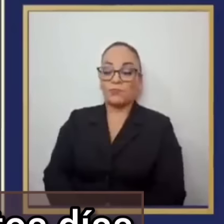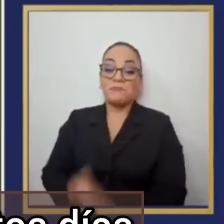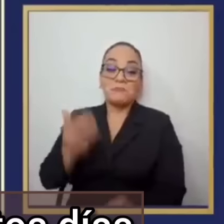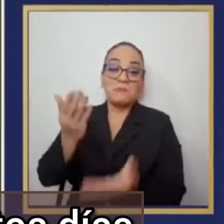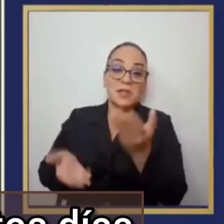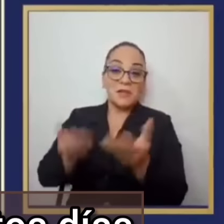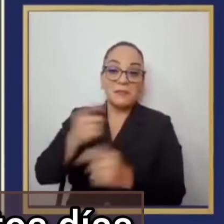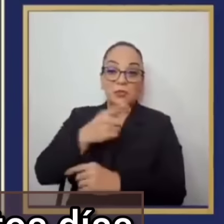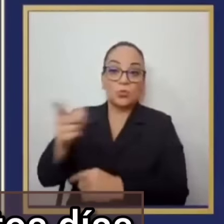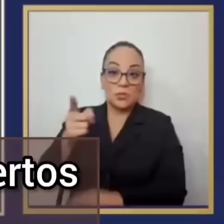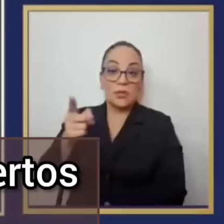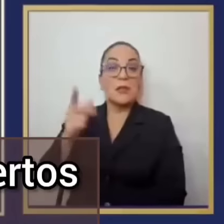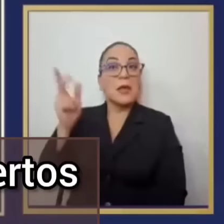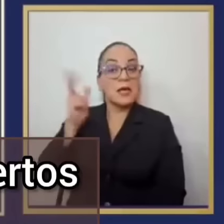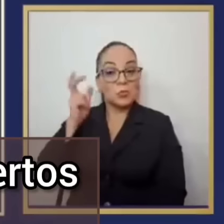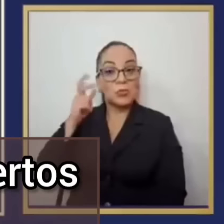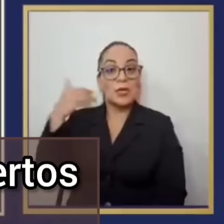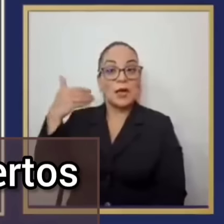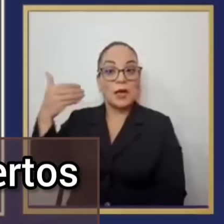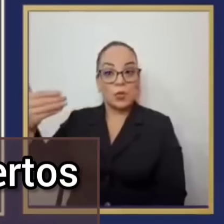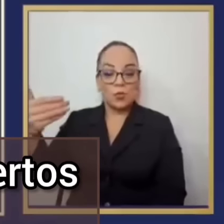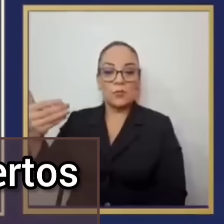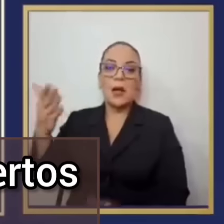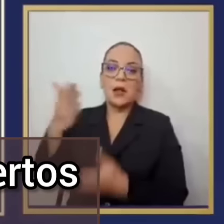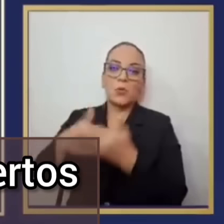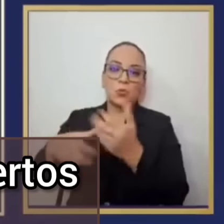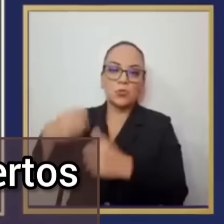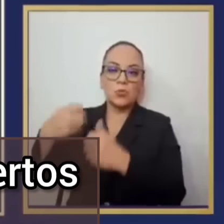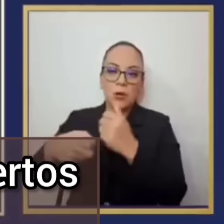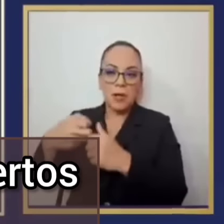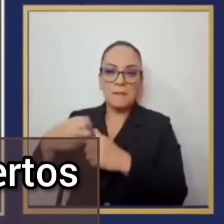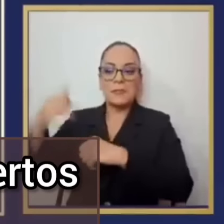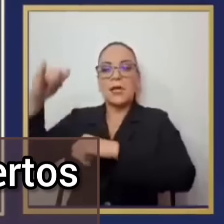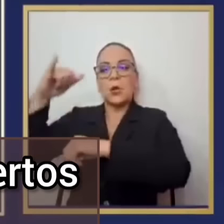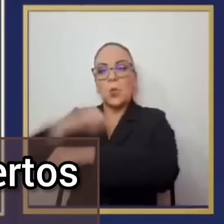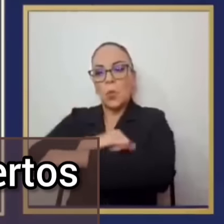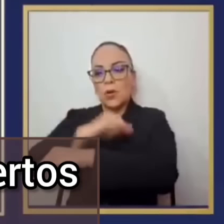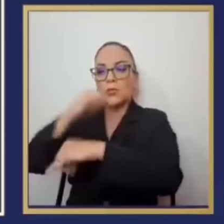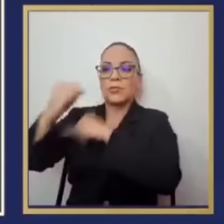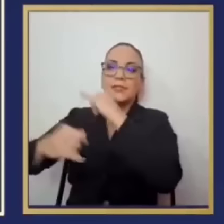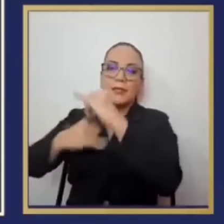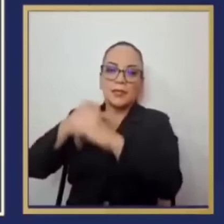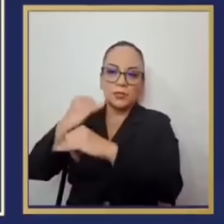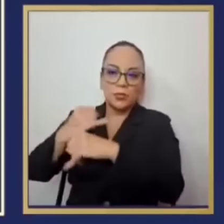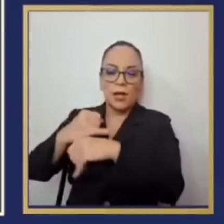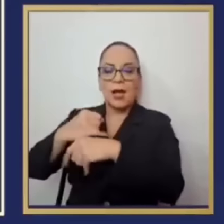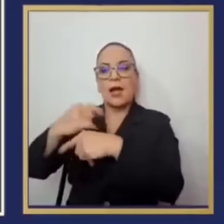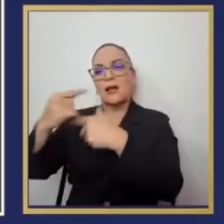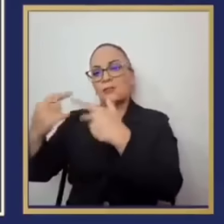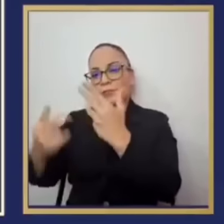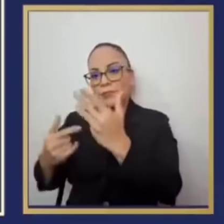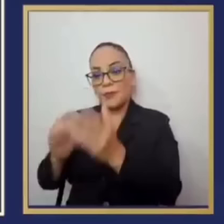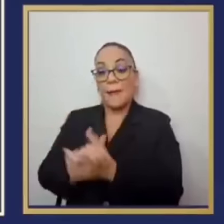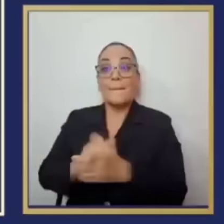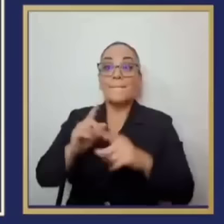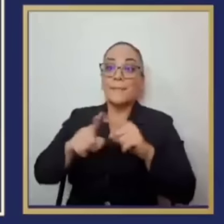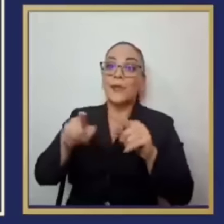en estos días de algunos problemas en los aeropuertos internacionales, de congestión, bueno eso es por eso.